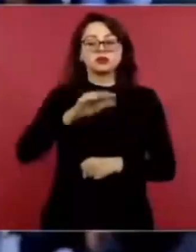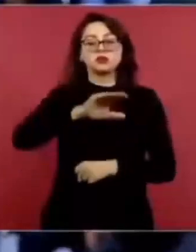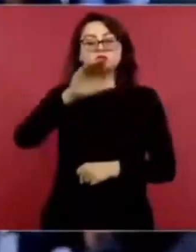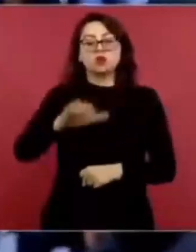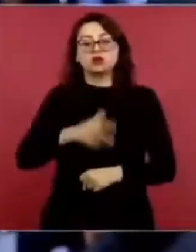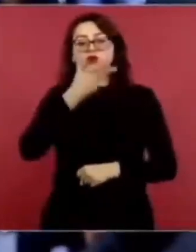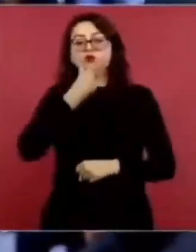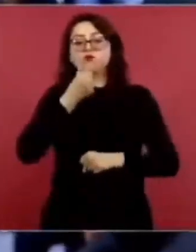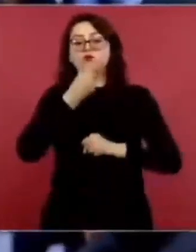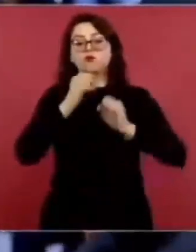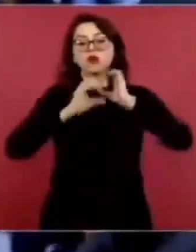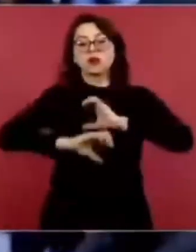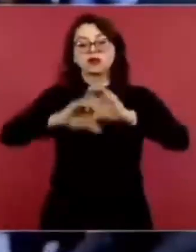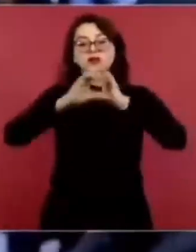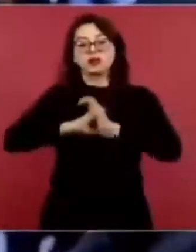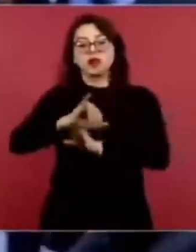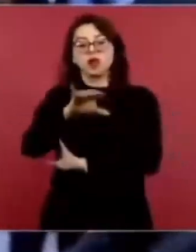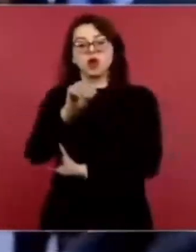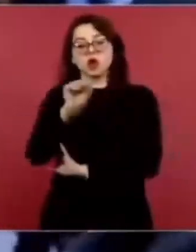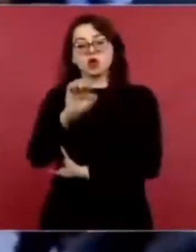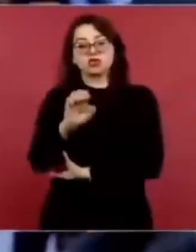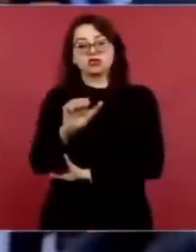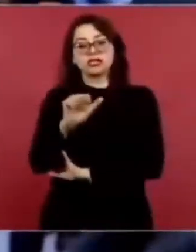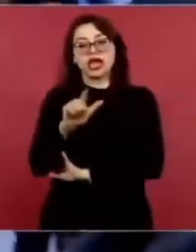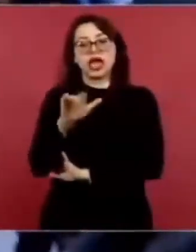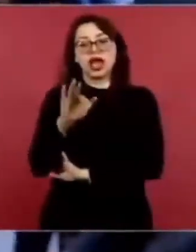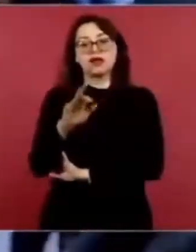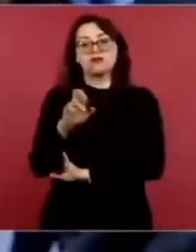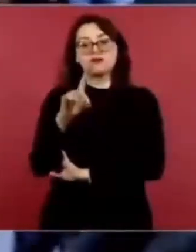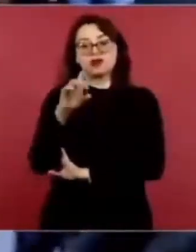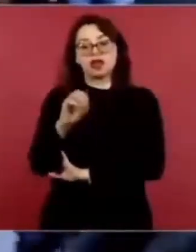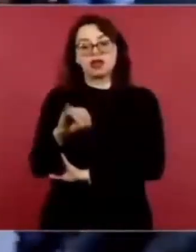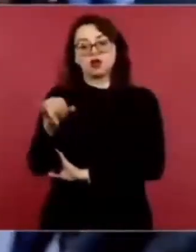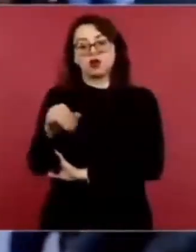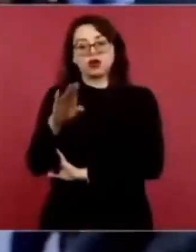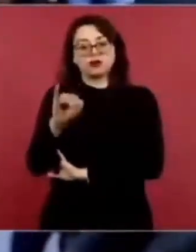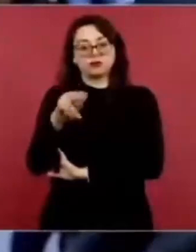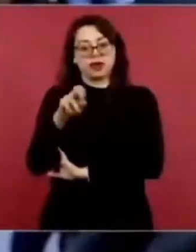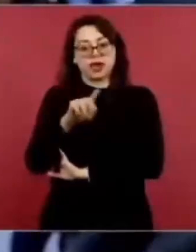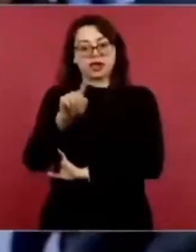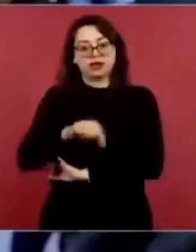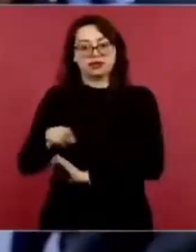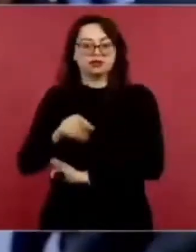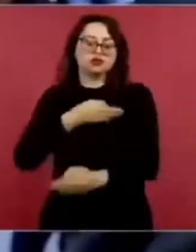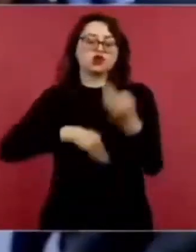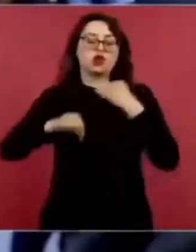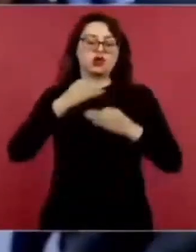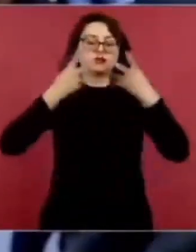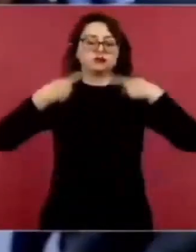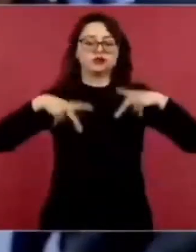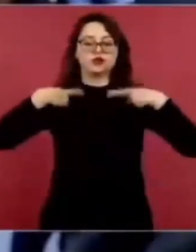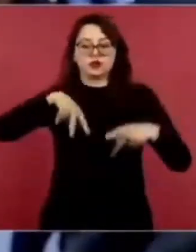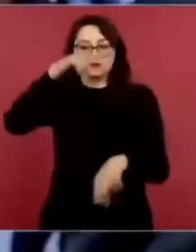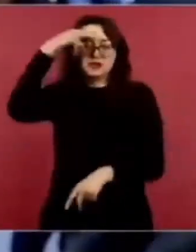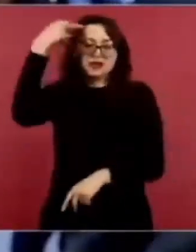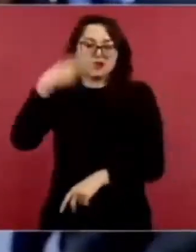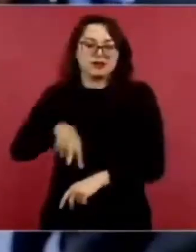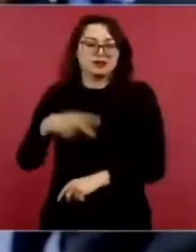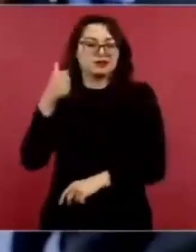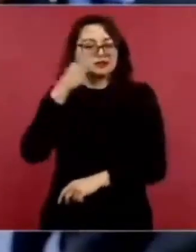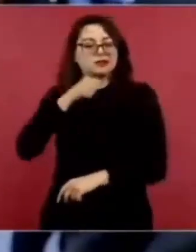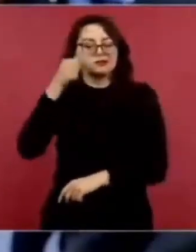un asunto que creo que a todos los mexicanos, bueno, tenemos un lugar en nuestro corazón al respecto de la música, de este gran